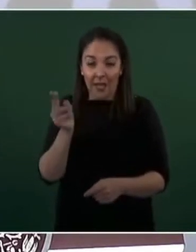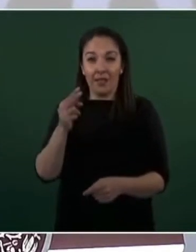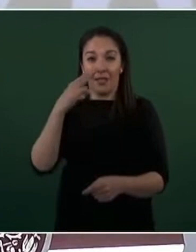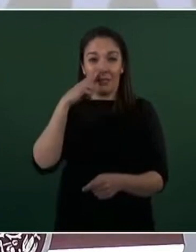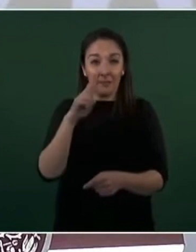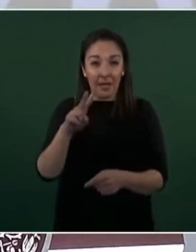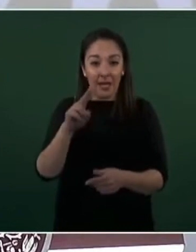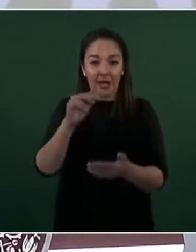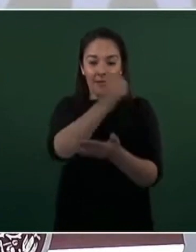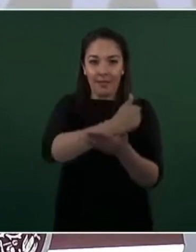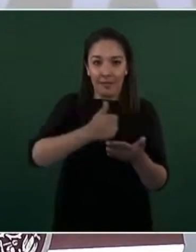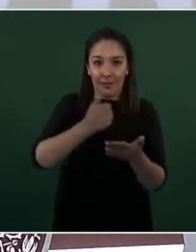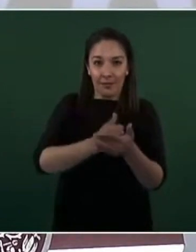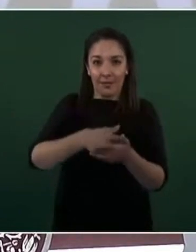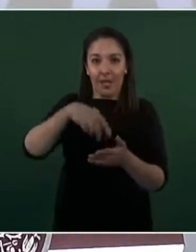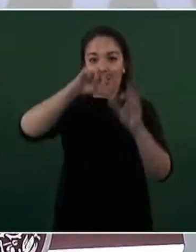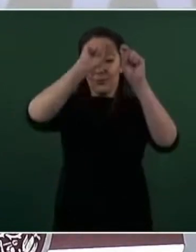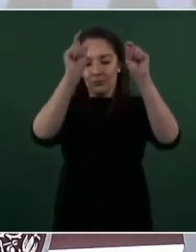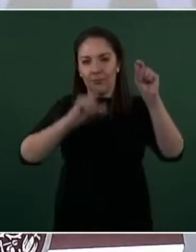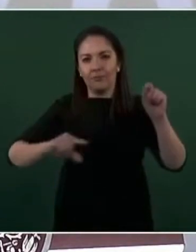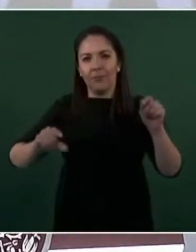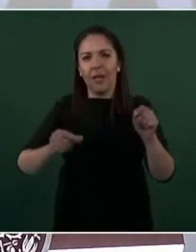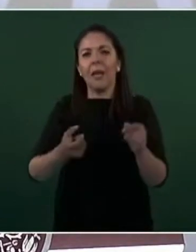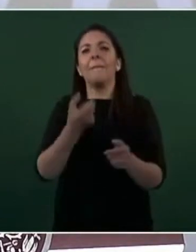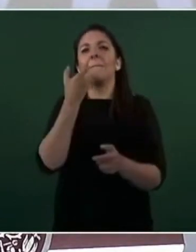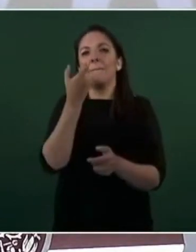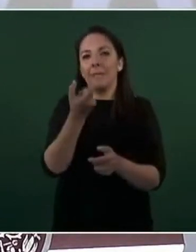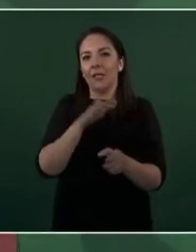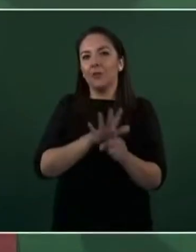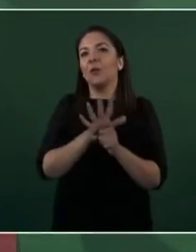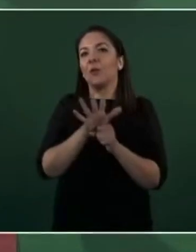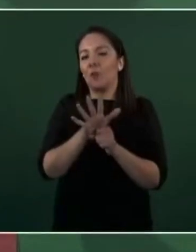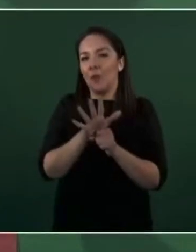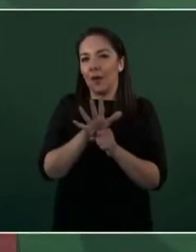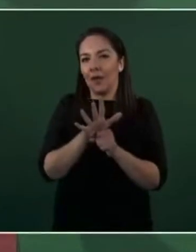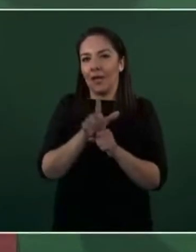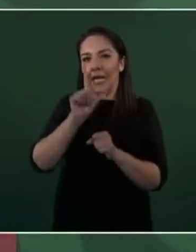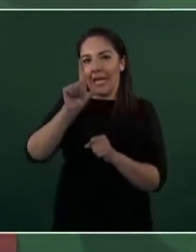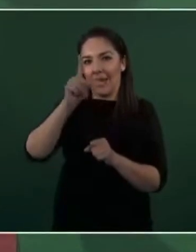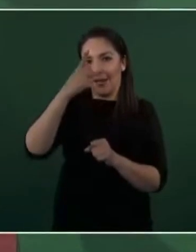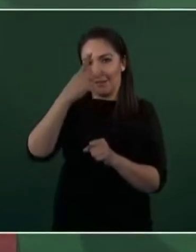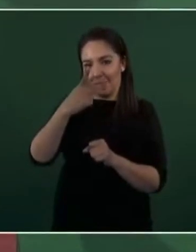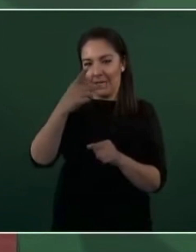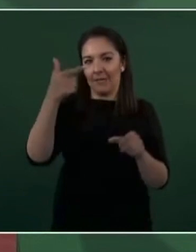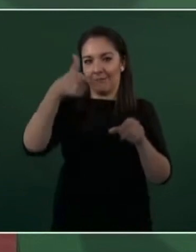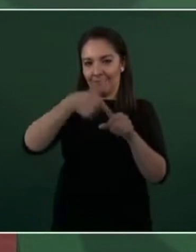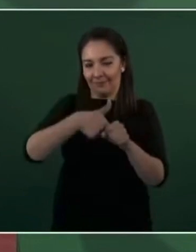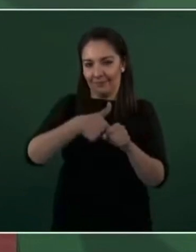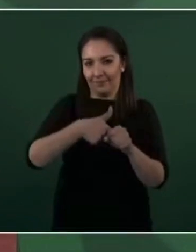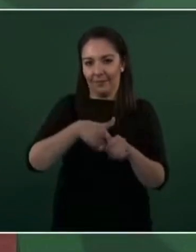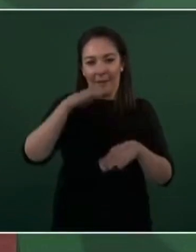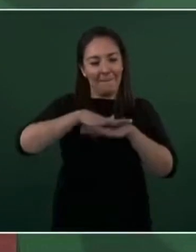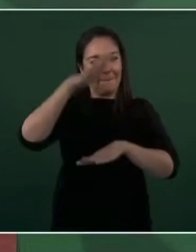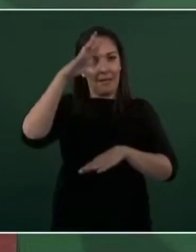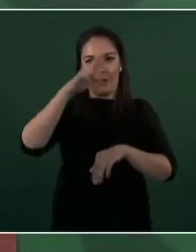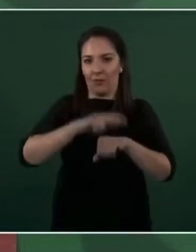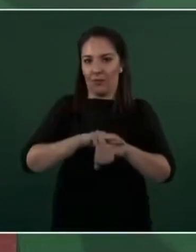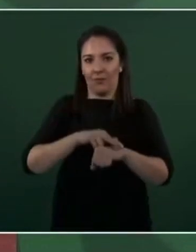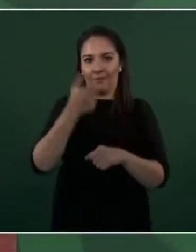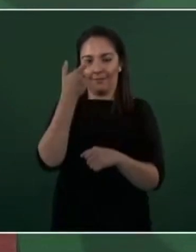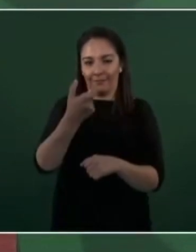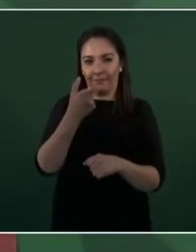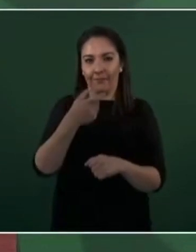a cómo debe de estar por muy caro el gas LP. ¿Cuál es el precio máximo? Sin embargo, nos satisface